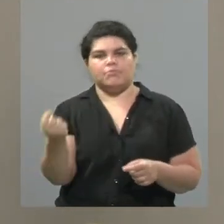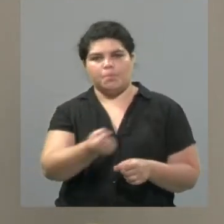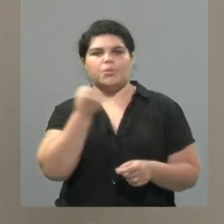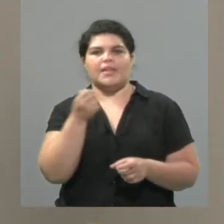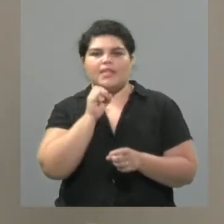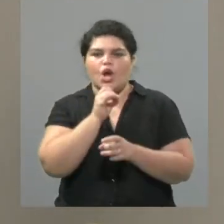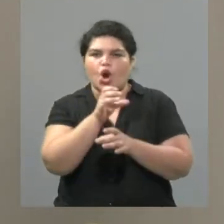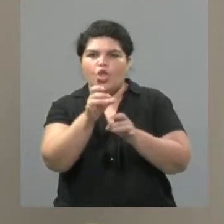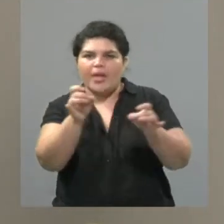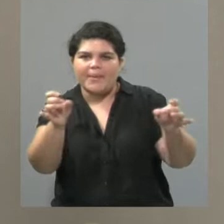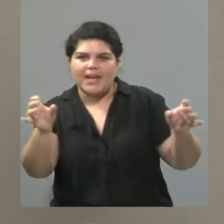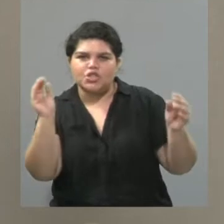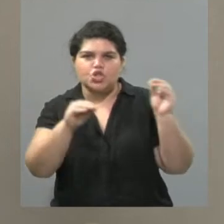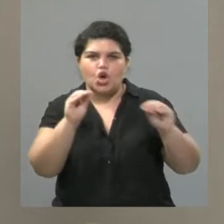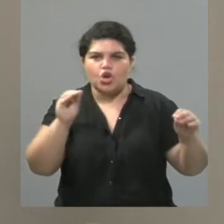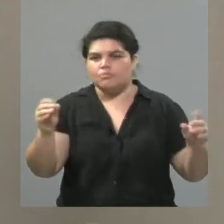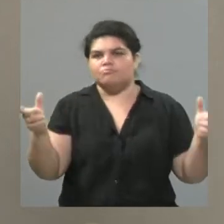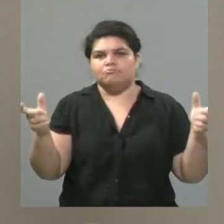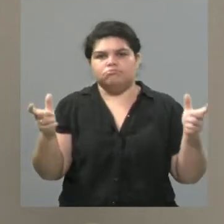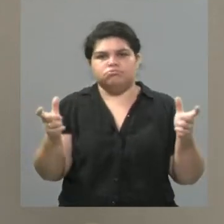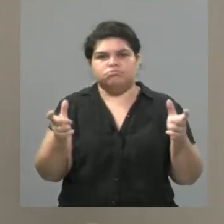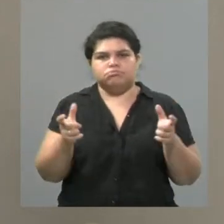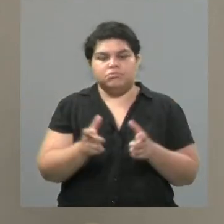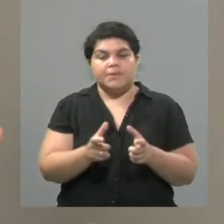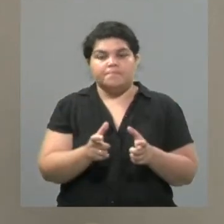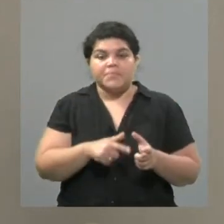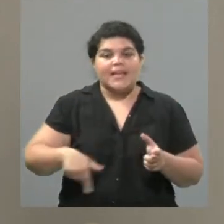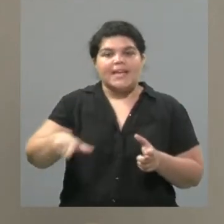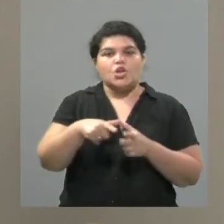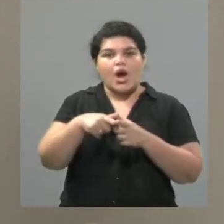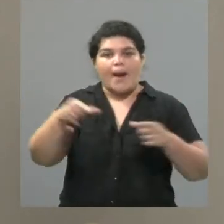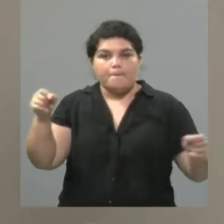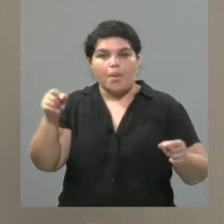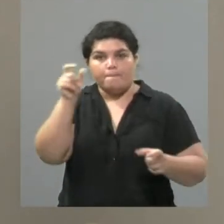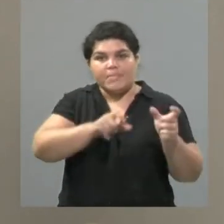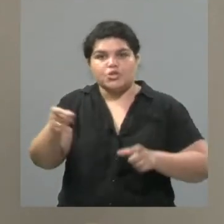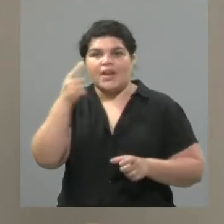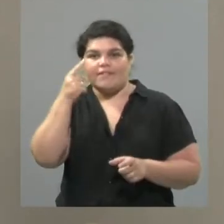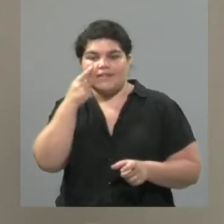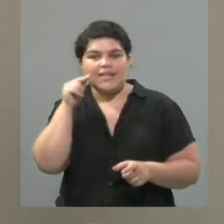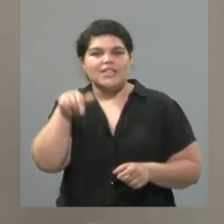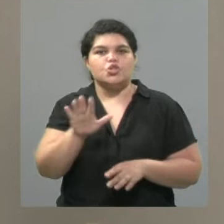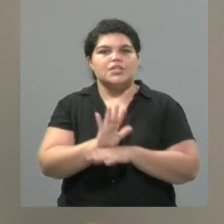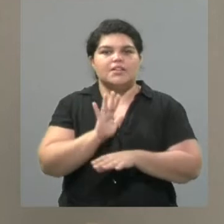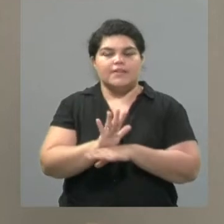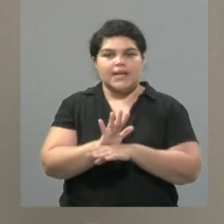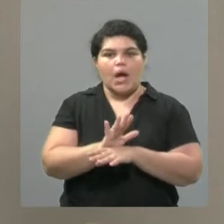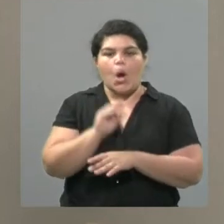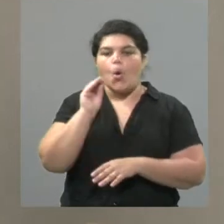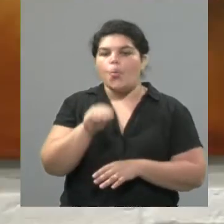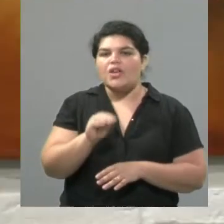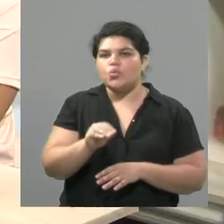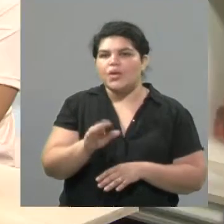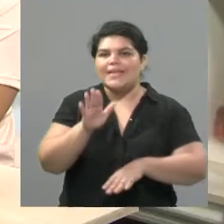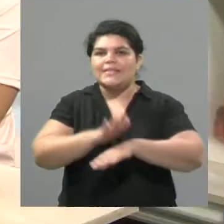La sociedad japonesa tiene la costumbre de pensar a la basura, al desecho, como algo propio. Es